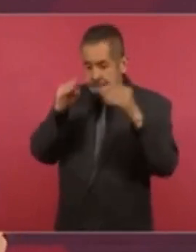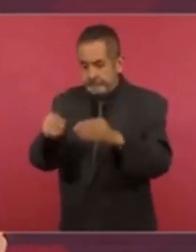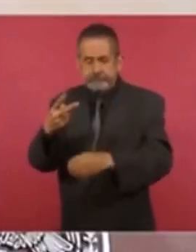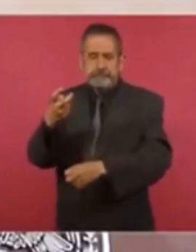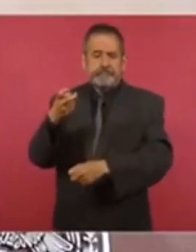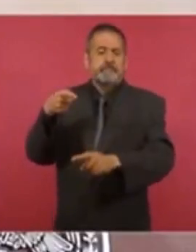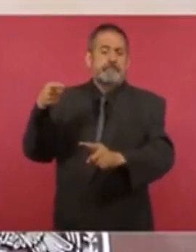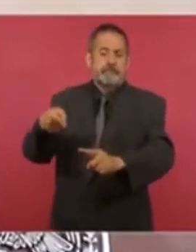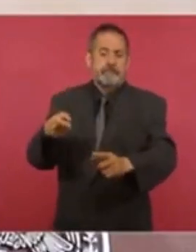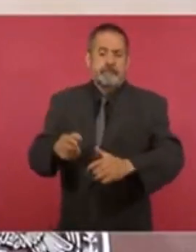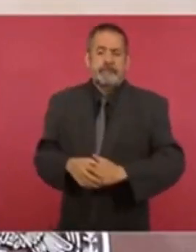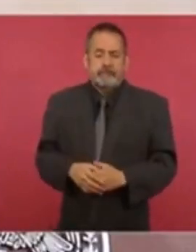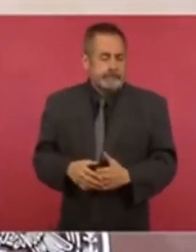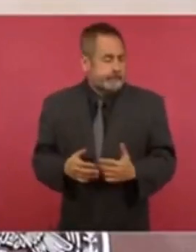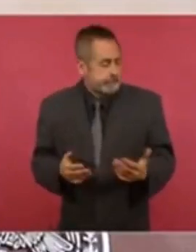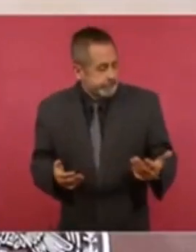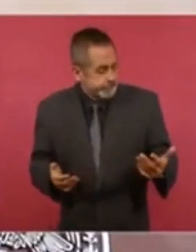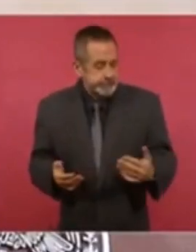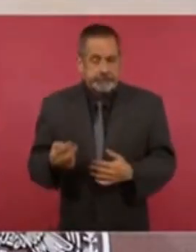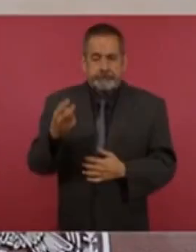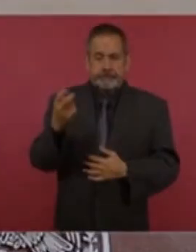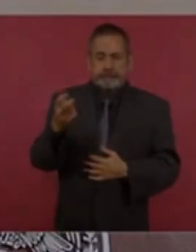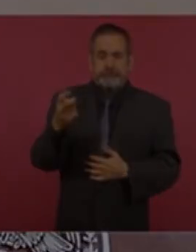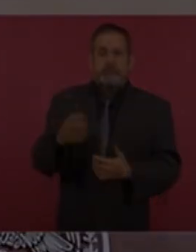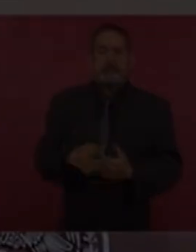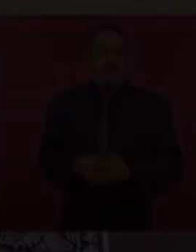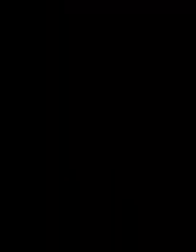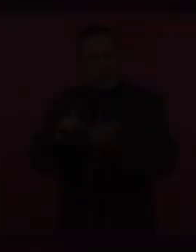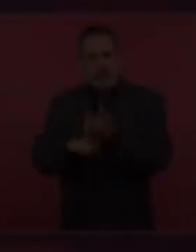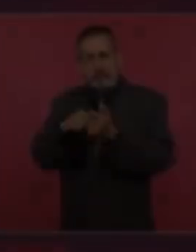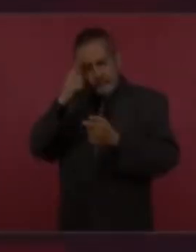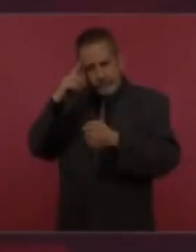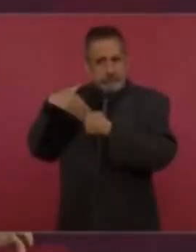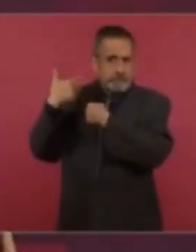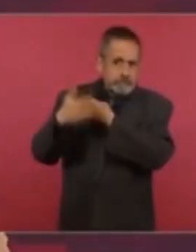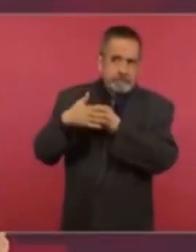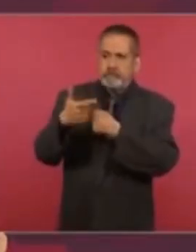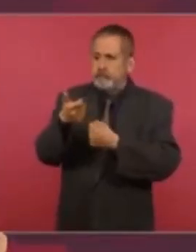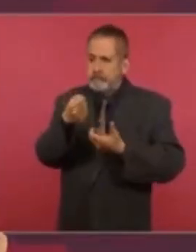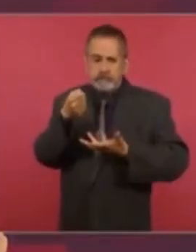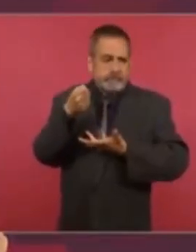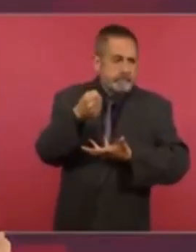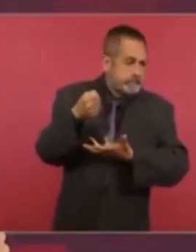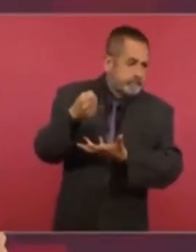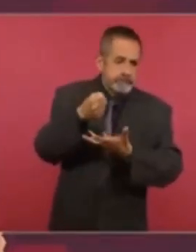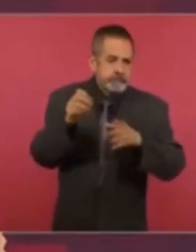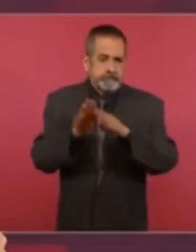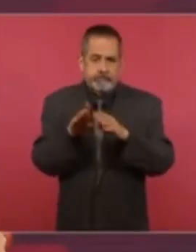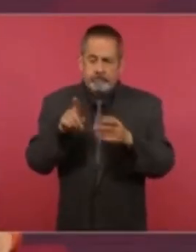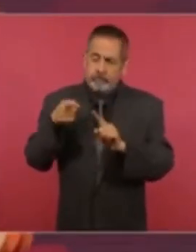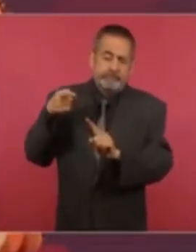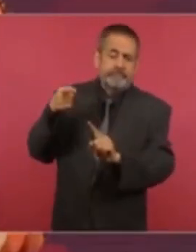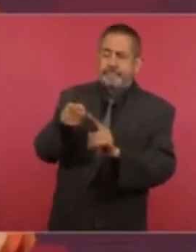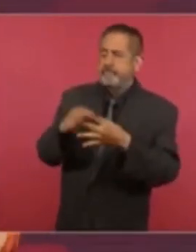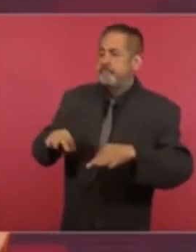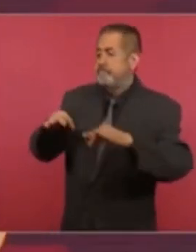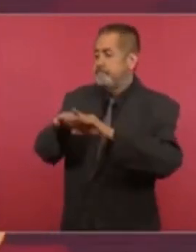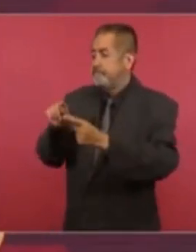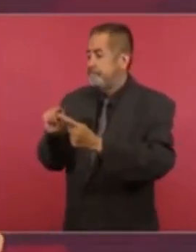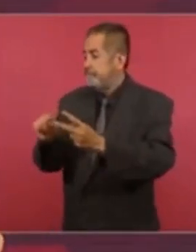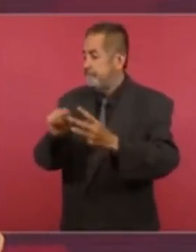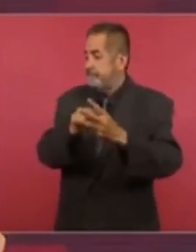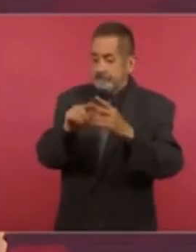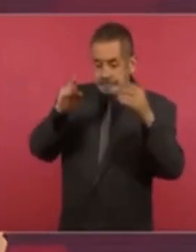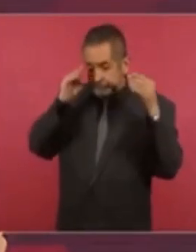en ese sentido, pues es una función. Entre las modificaciones se contempla la eliminación de una partida